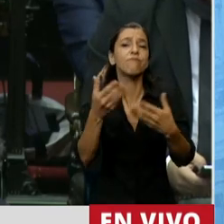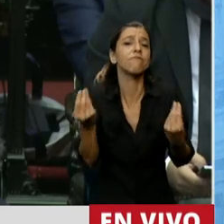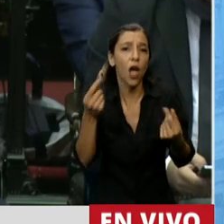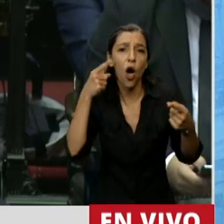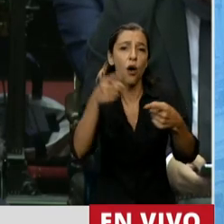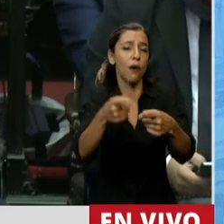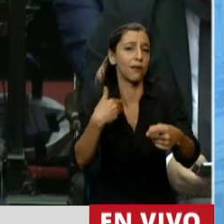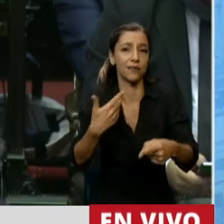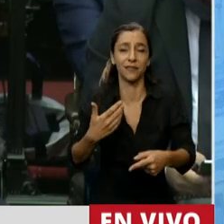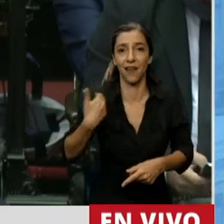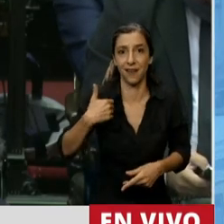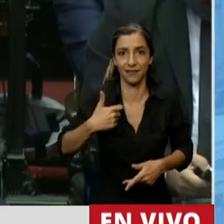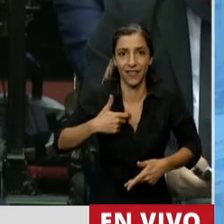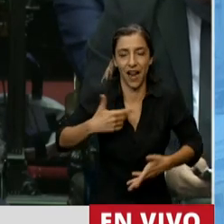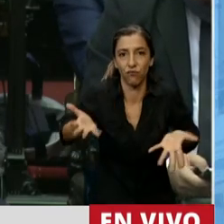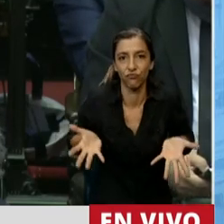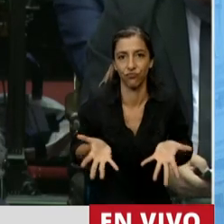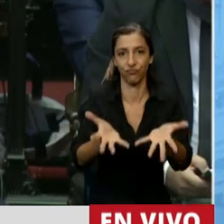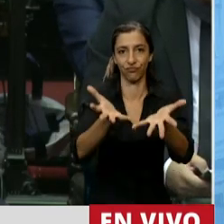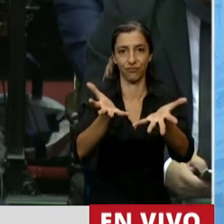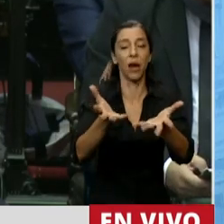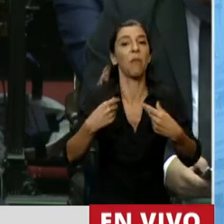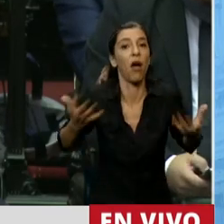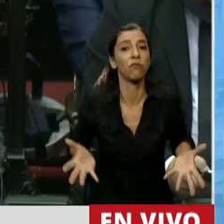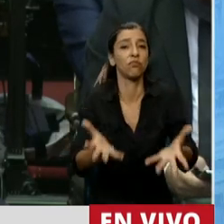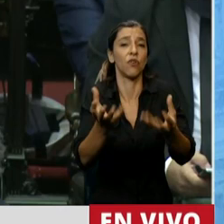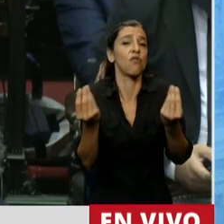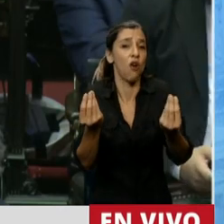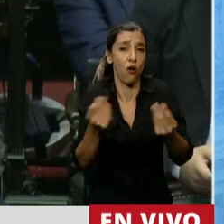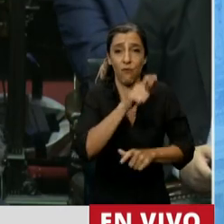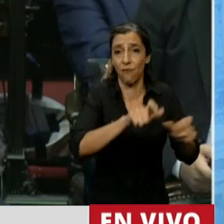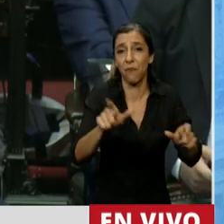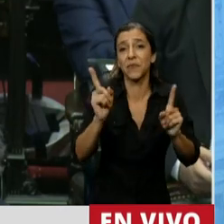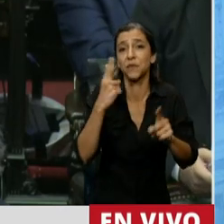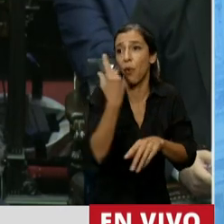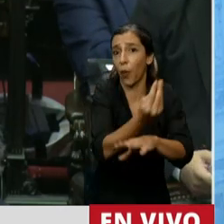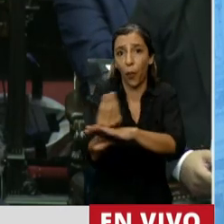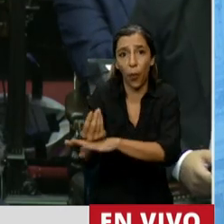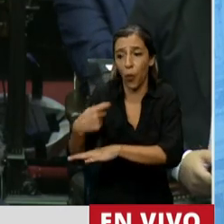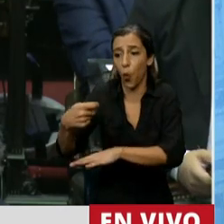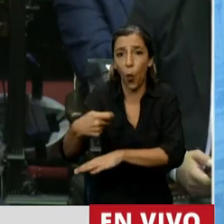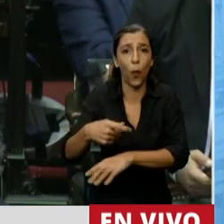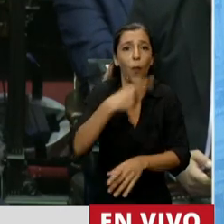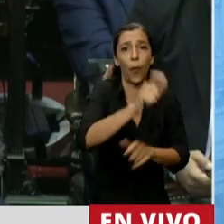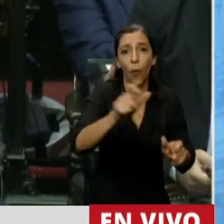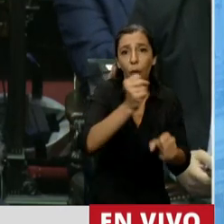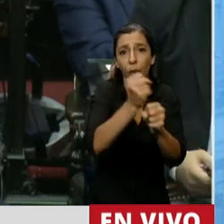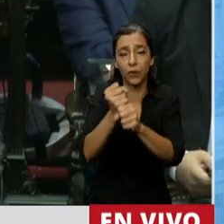los beneficios del crecimiento lleguen a los trabajadores y lleguen a los jubilados. Por eso,